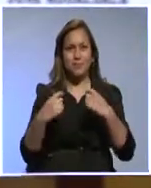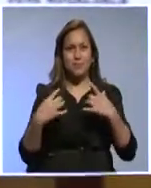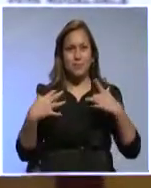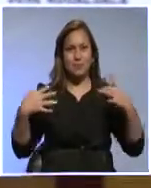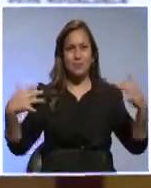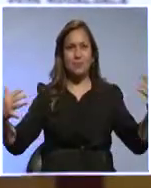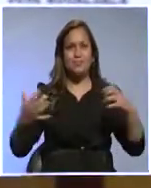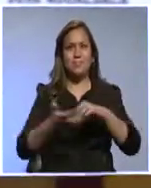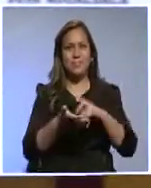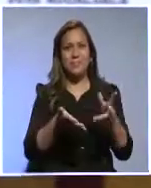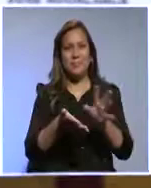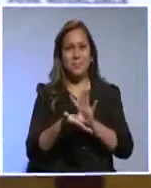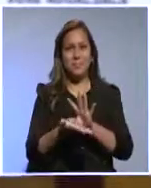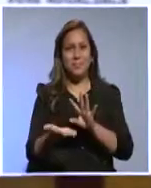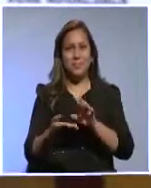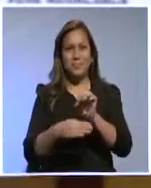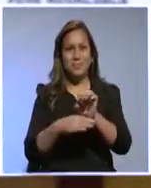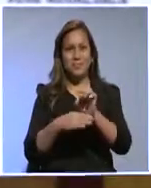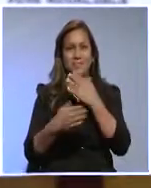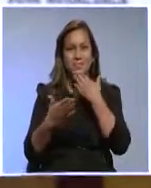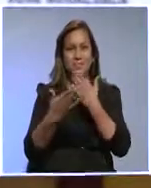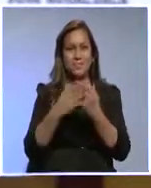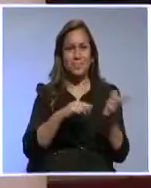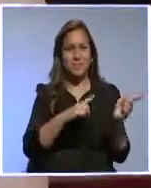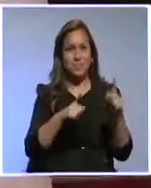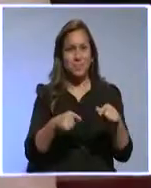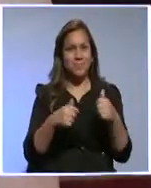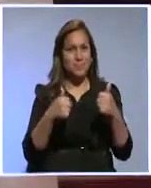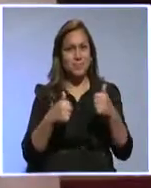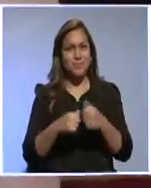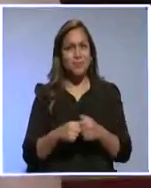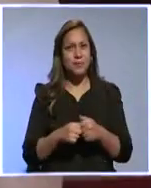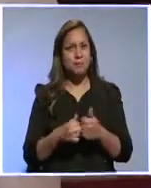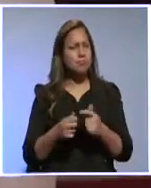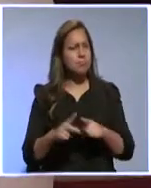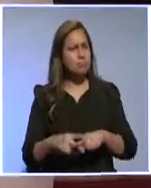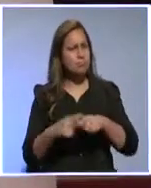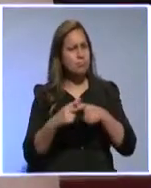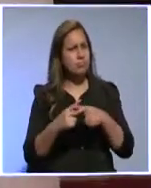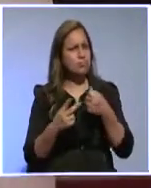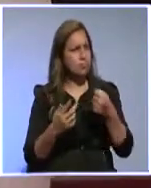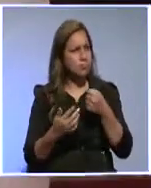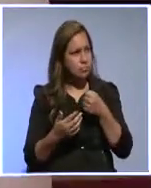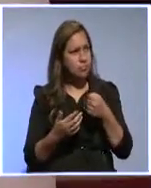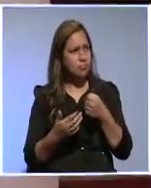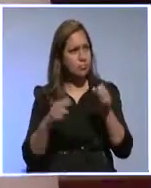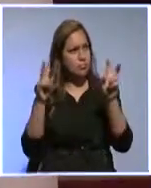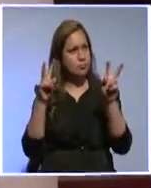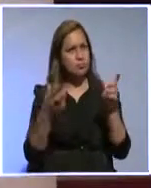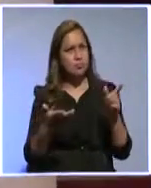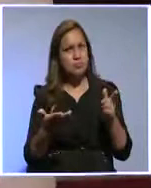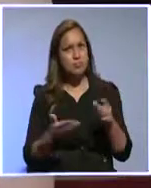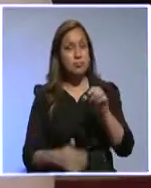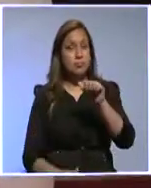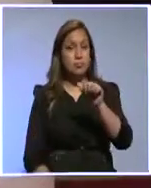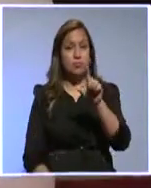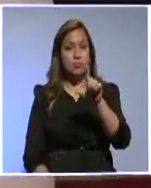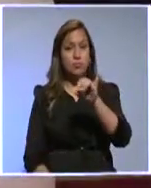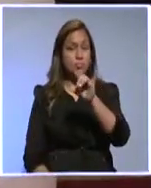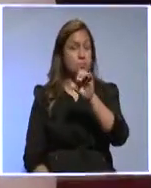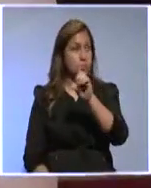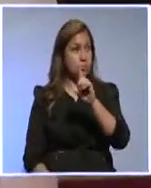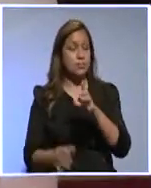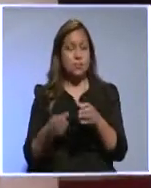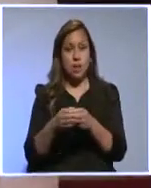de la Asamblea de Ecuador. Gracias. gusto tenerlo con nosotros. Un poco iniciar esta entrevista conociendo algo de ALIDE, la Asociación